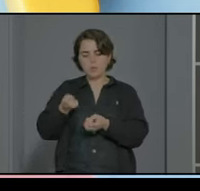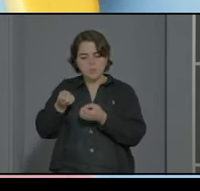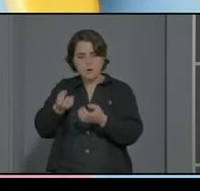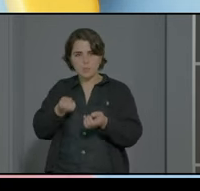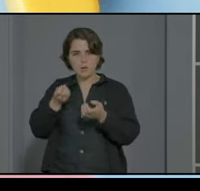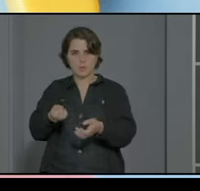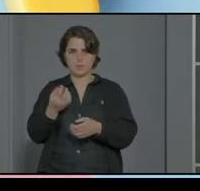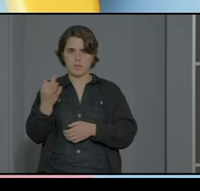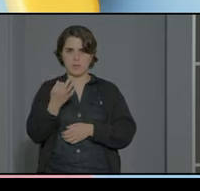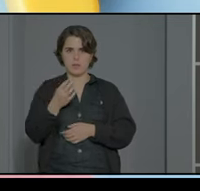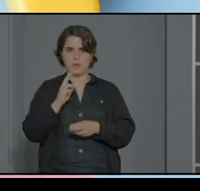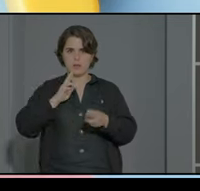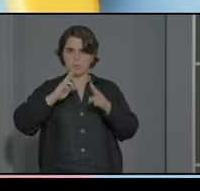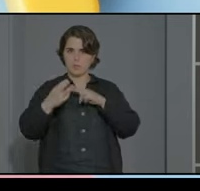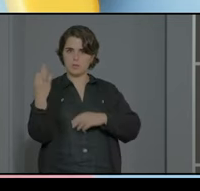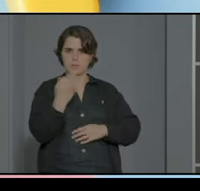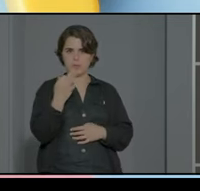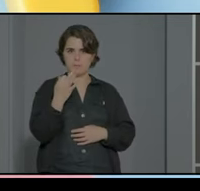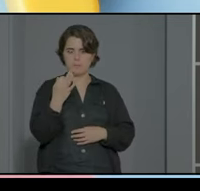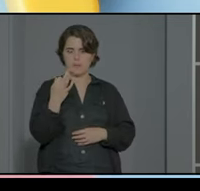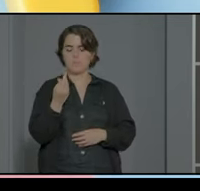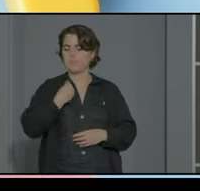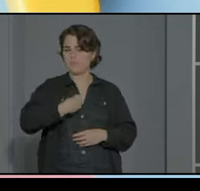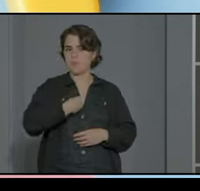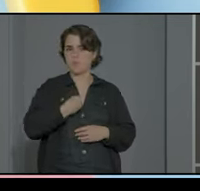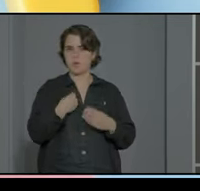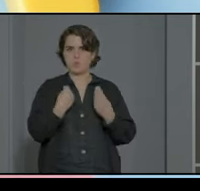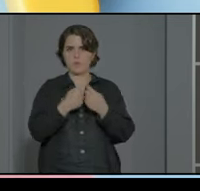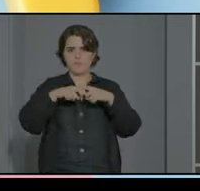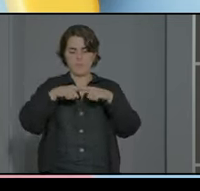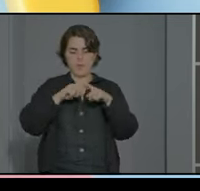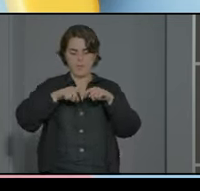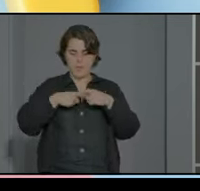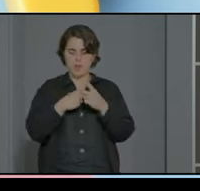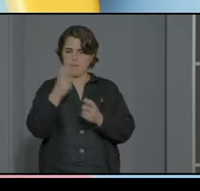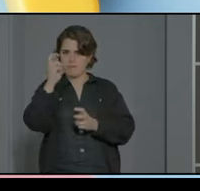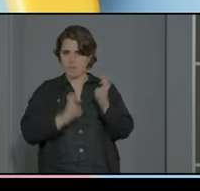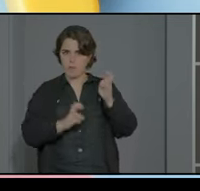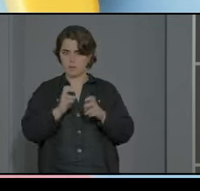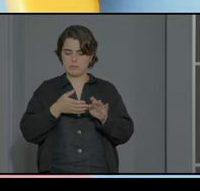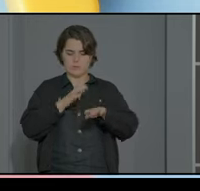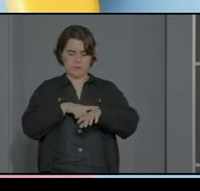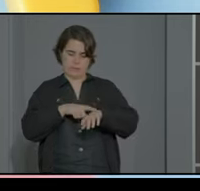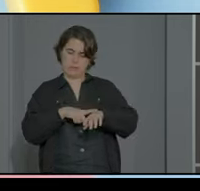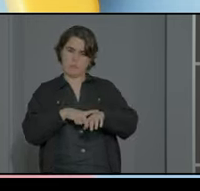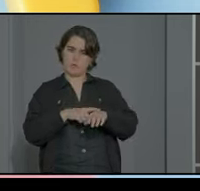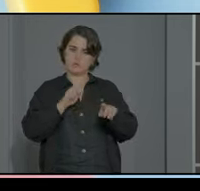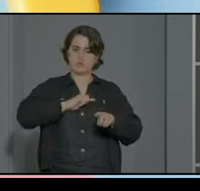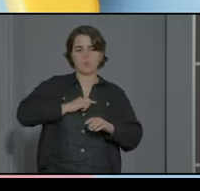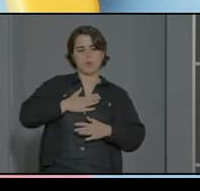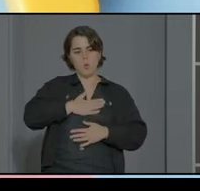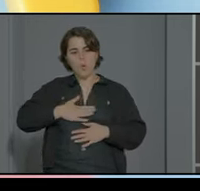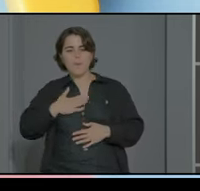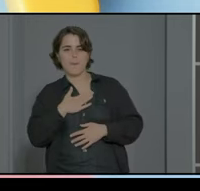tenemos que darles un tiempo de respuesta pues lo mismo con las familias que vengan darles tiempo que se sientan a gusto y que